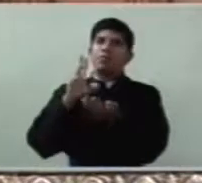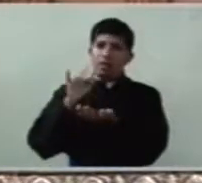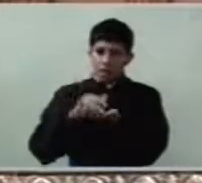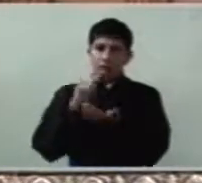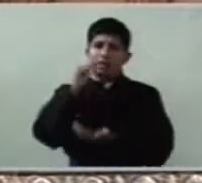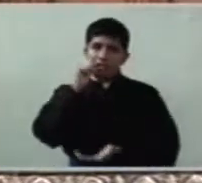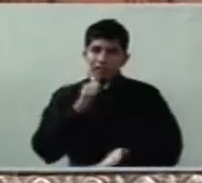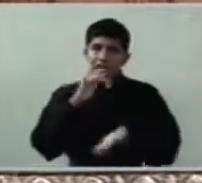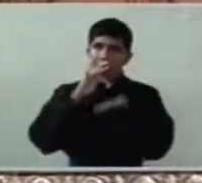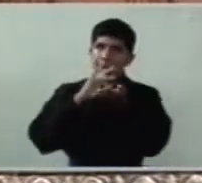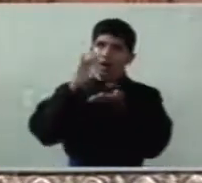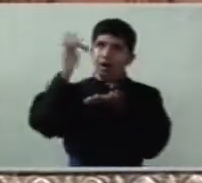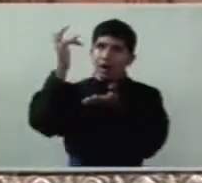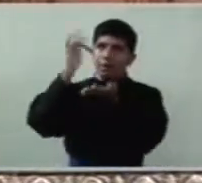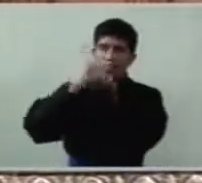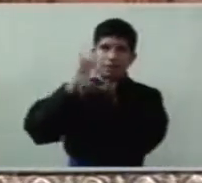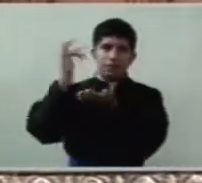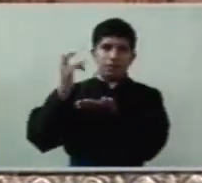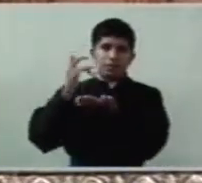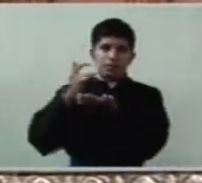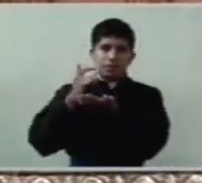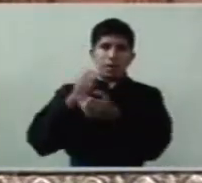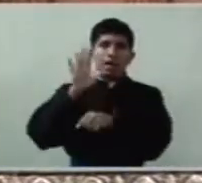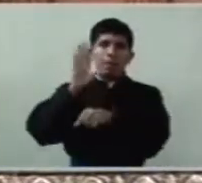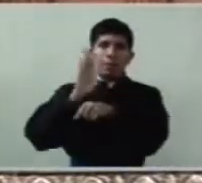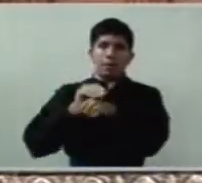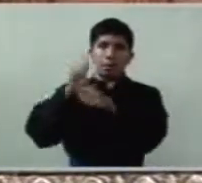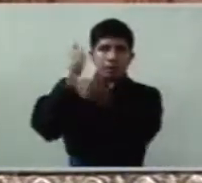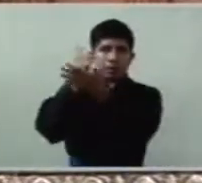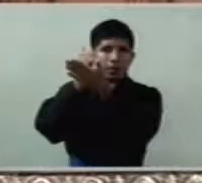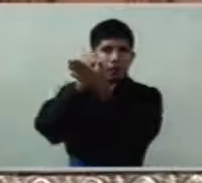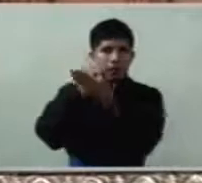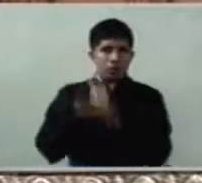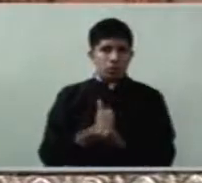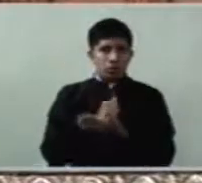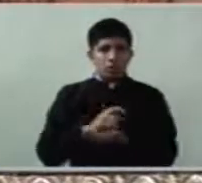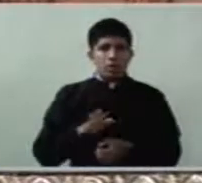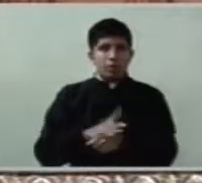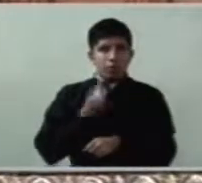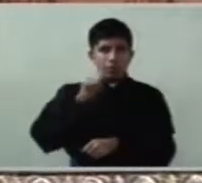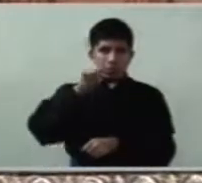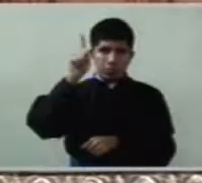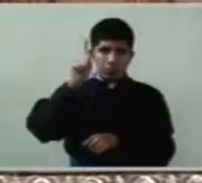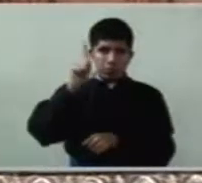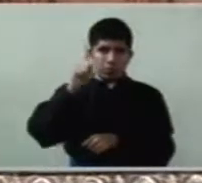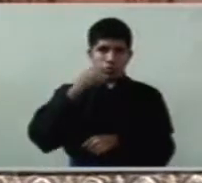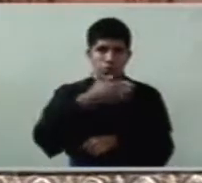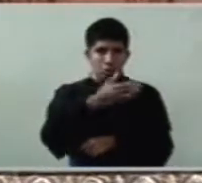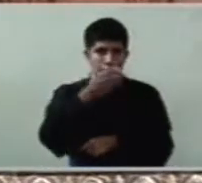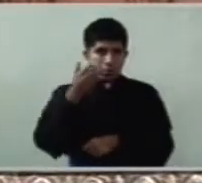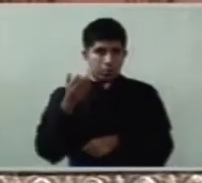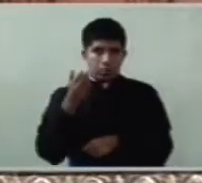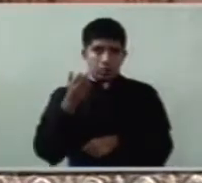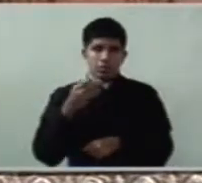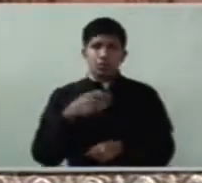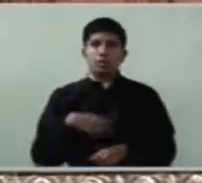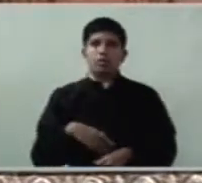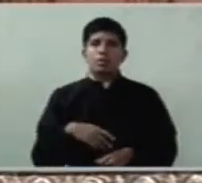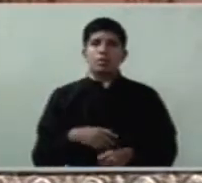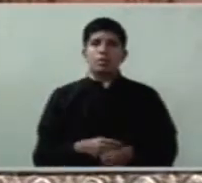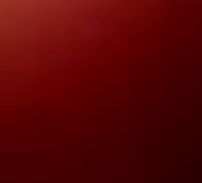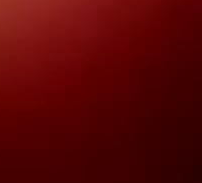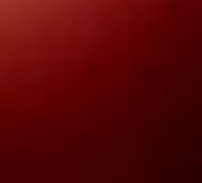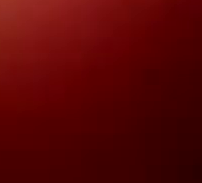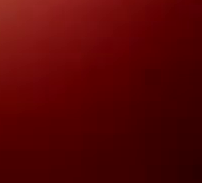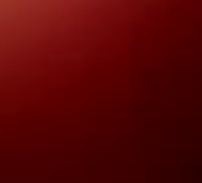y de no dejarnos ayudar por él sean frutos dulces y no